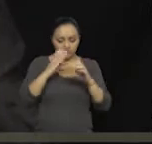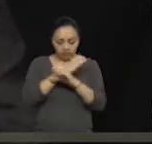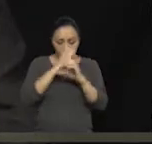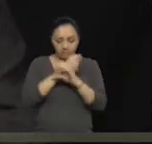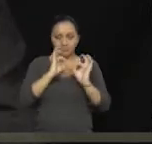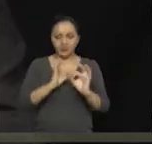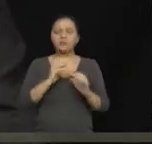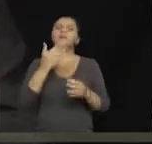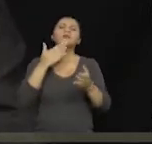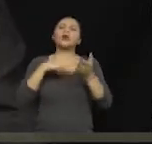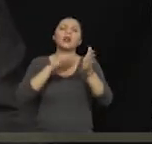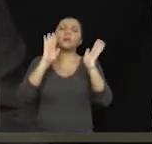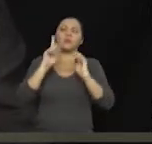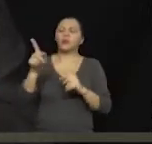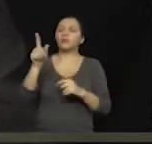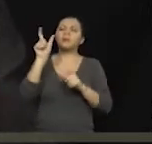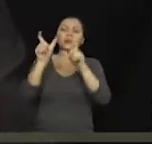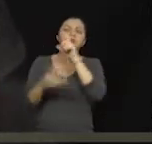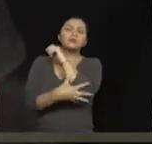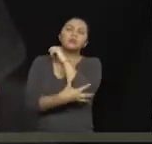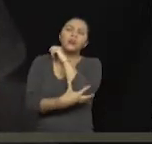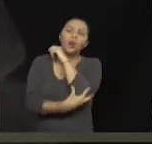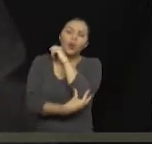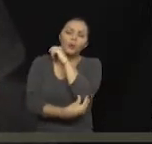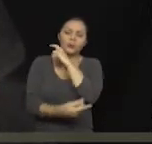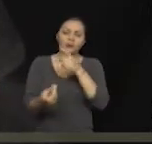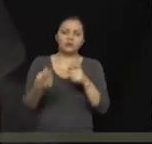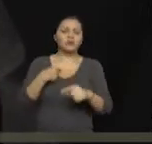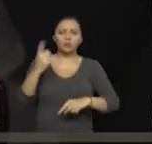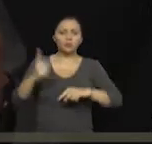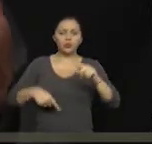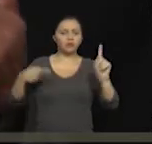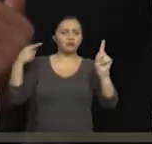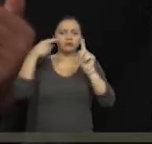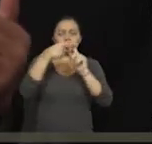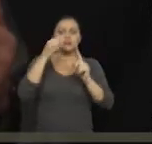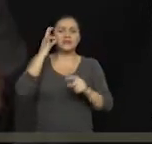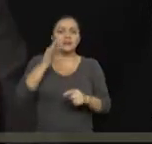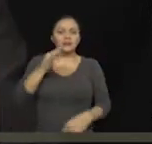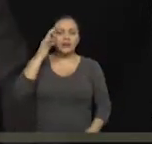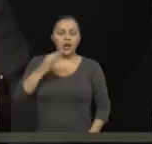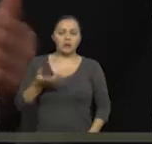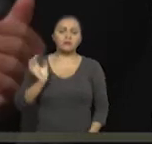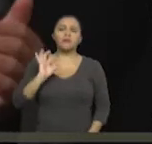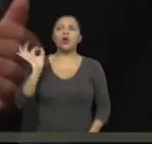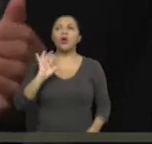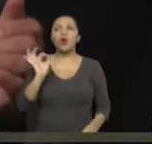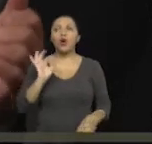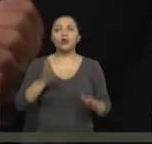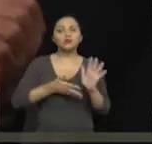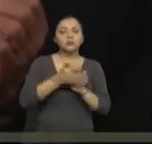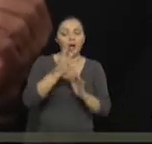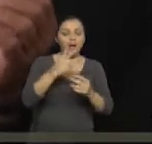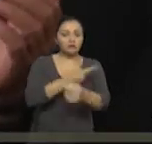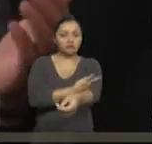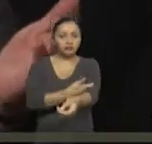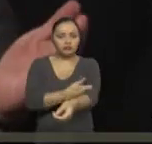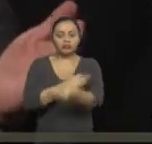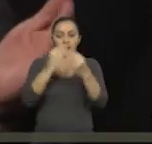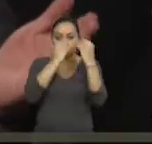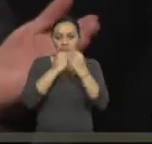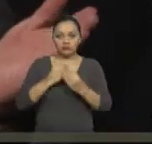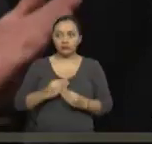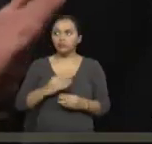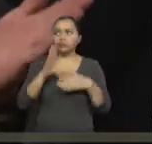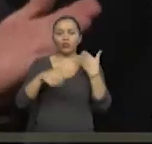persona de escasos recursos económicos y no tiene esa facilidad de conseguir exámenes, digamos, de otro tipo? ¿El